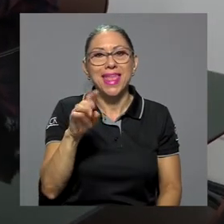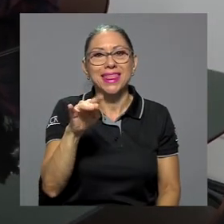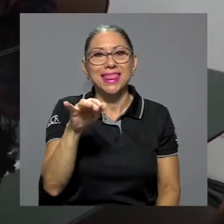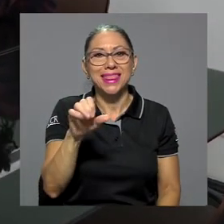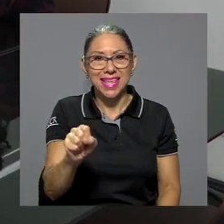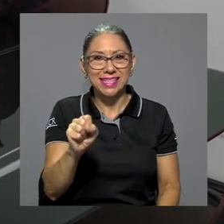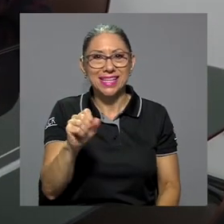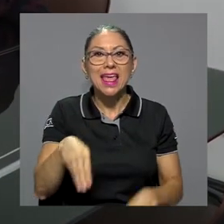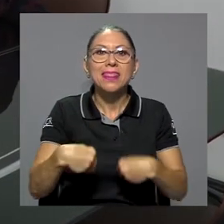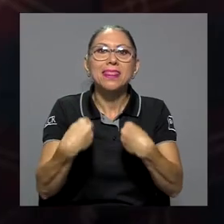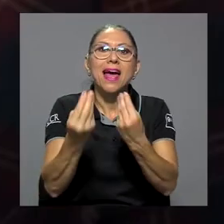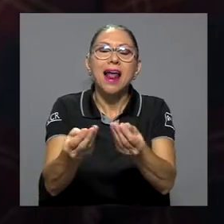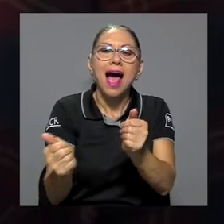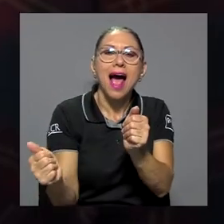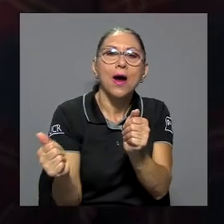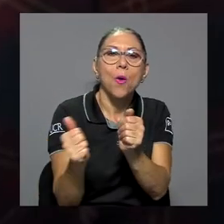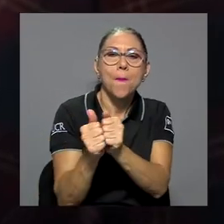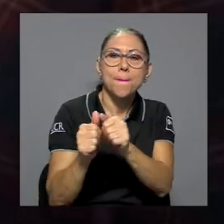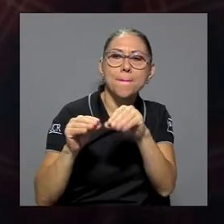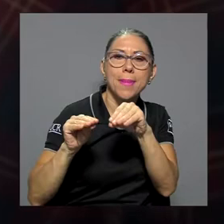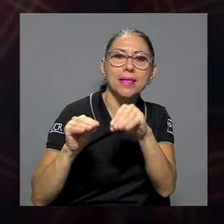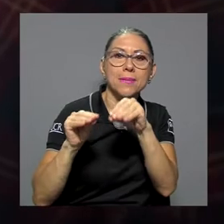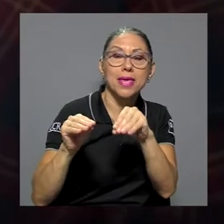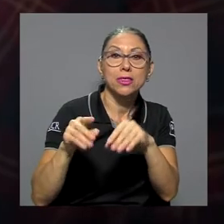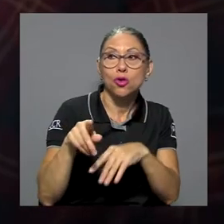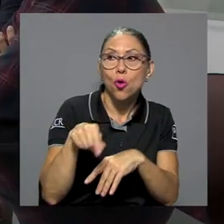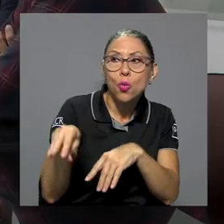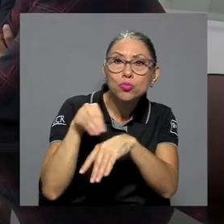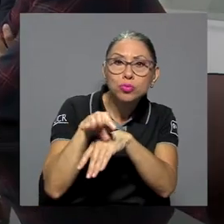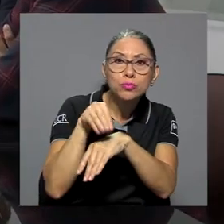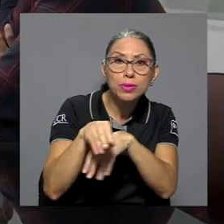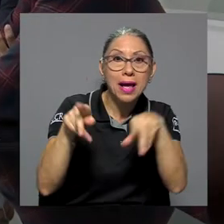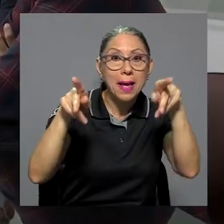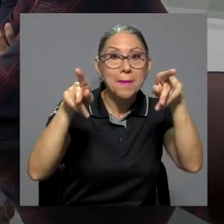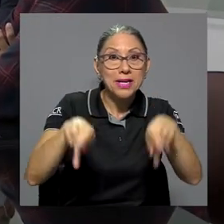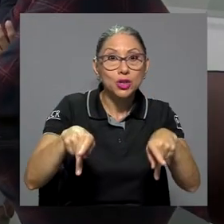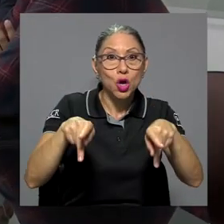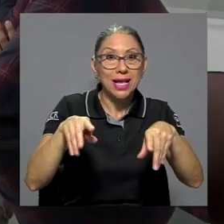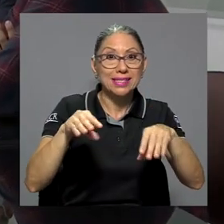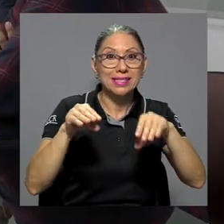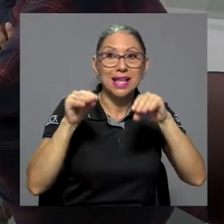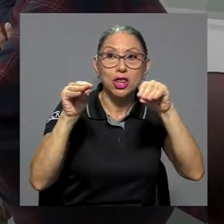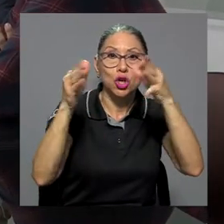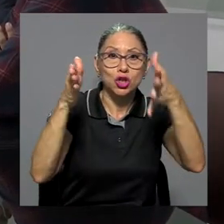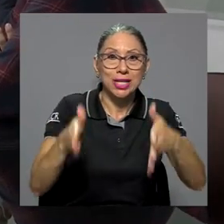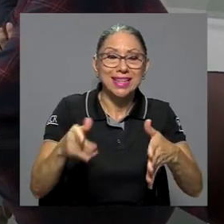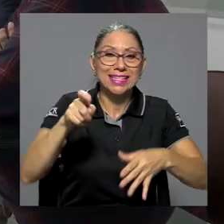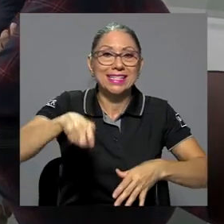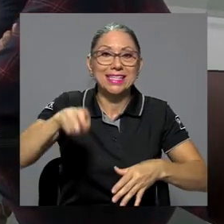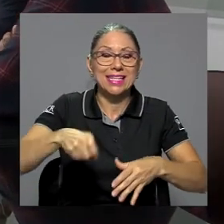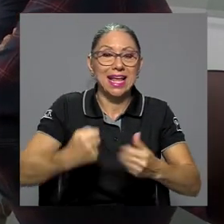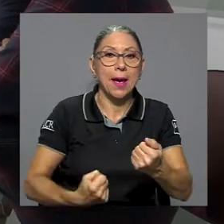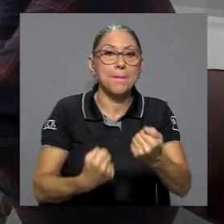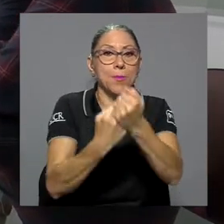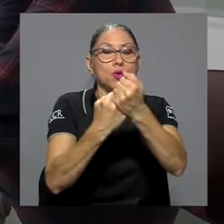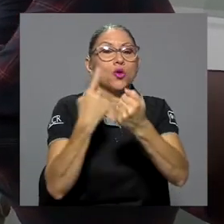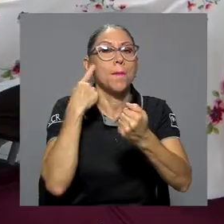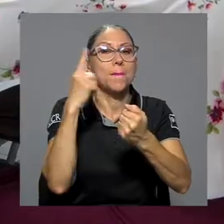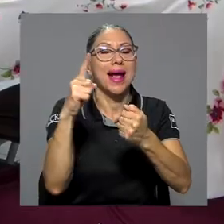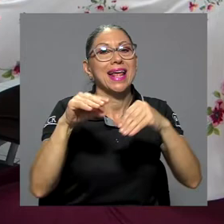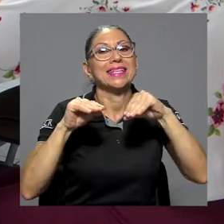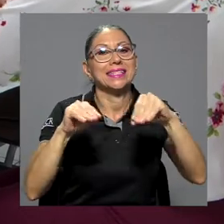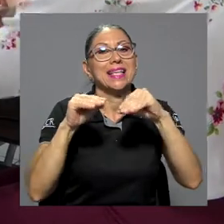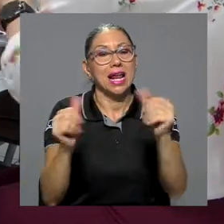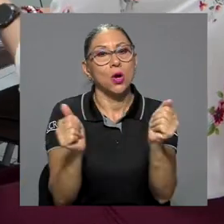METICS ofrecerá acompañamiento al personal docente que necesite apoyo para desarrollar sus clases bajo estas nuevas